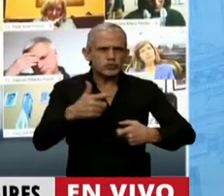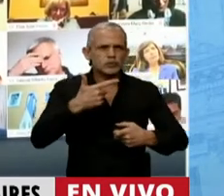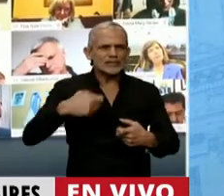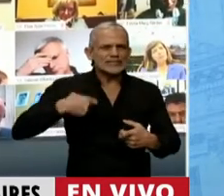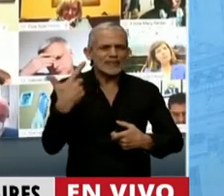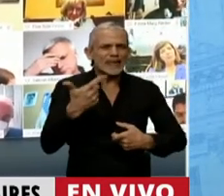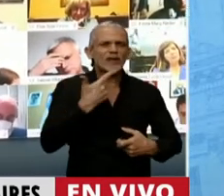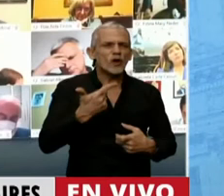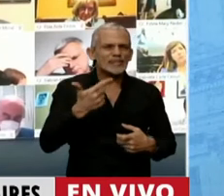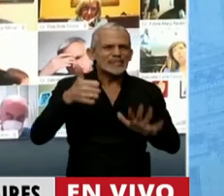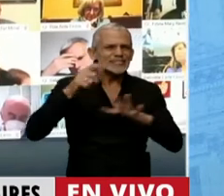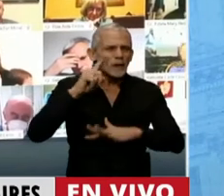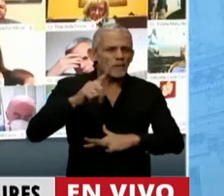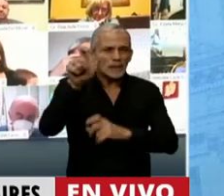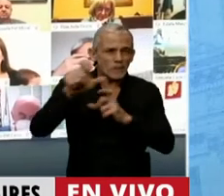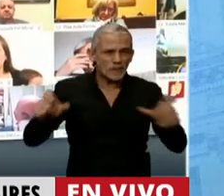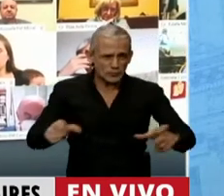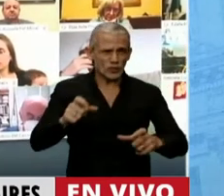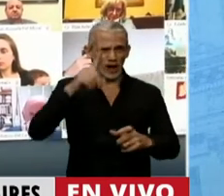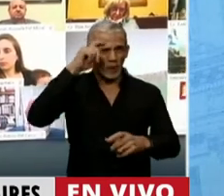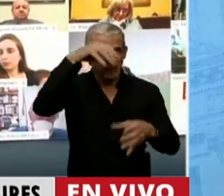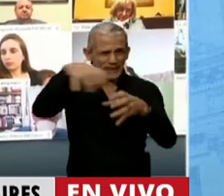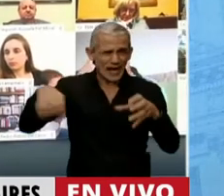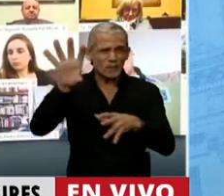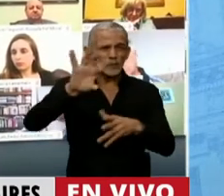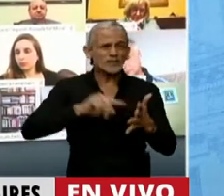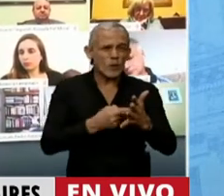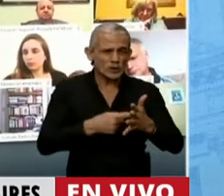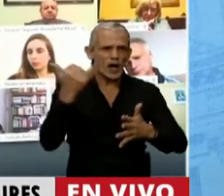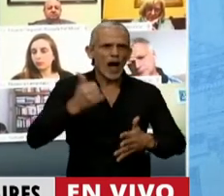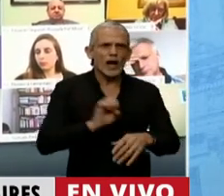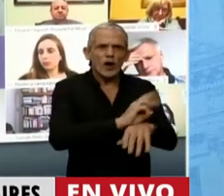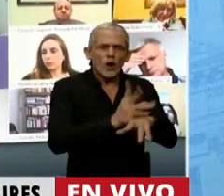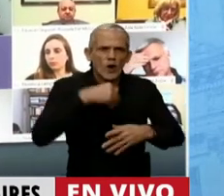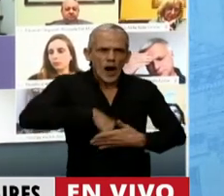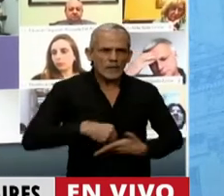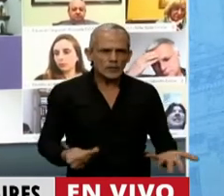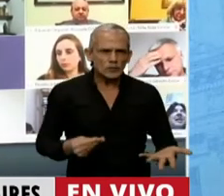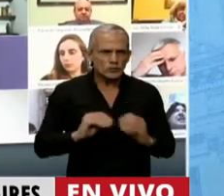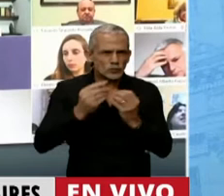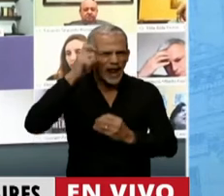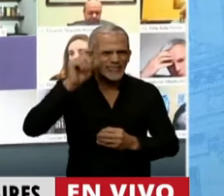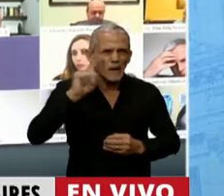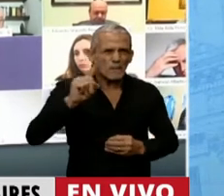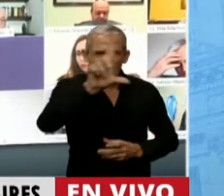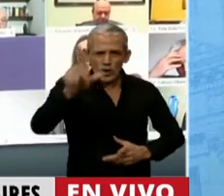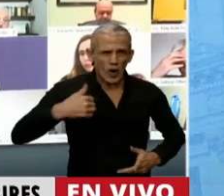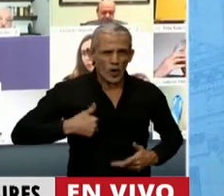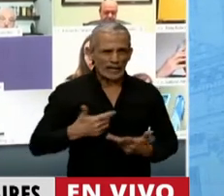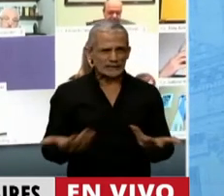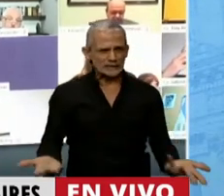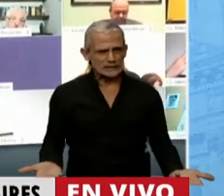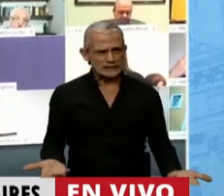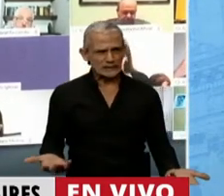provincia de Buenos Aires están contagiados de COVID, sobre 10.000 en todo el país. No se sabe qué va a colapsar